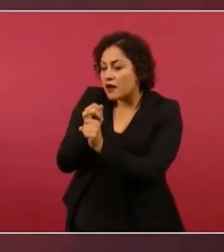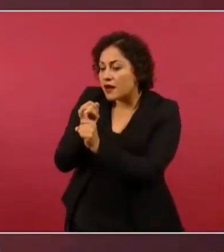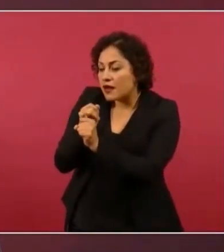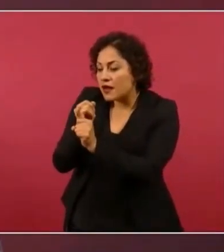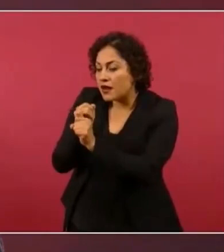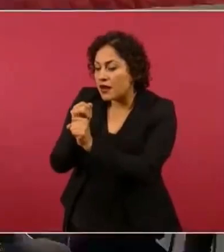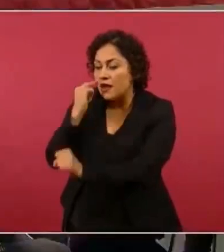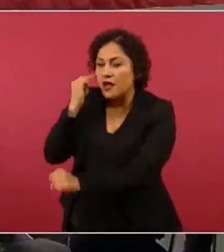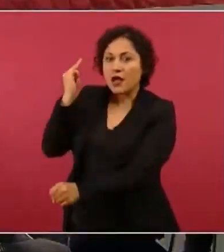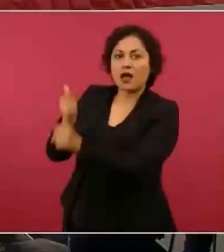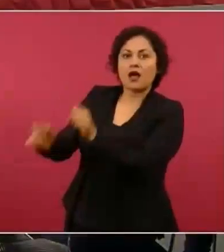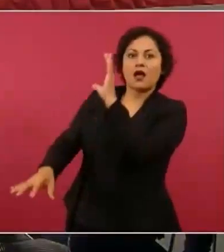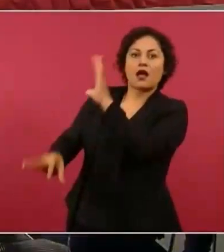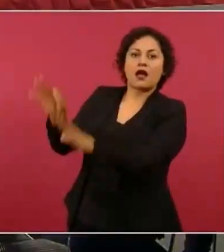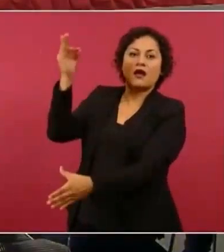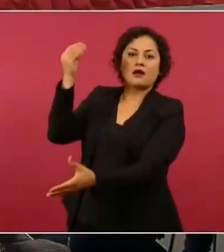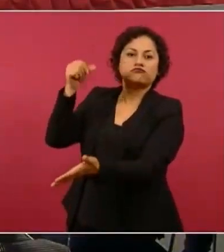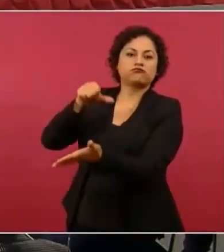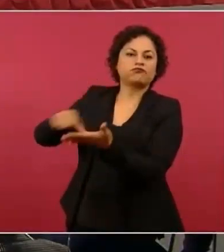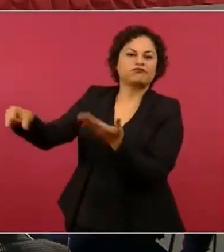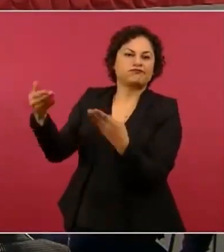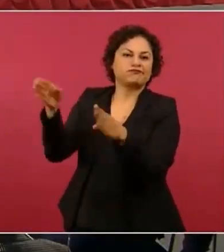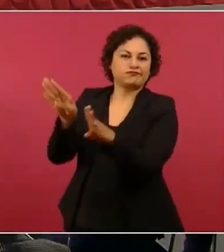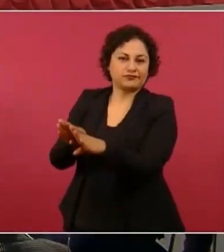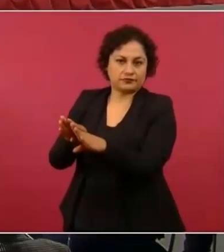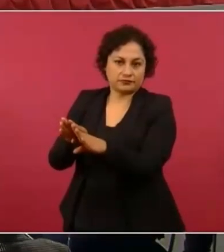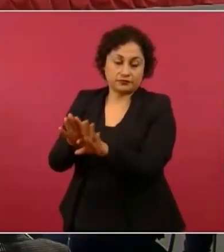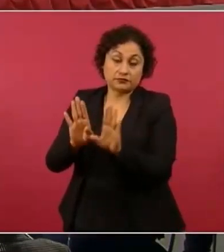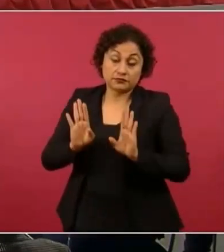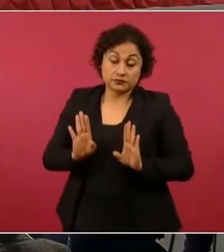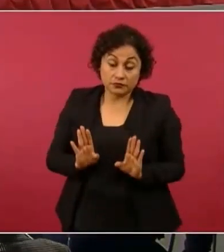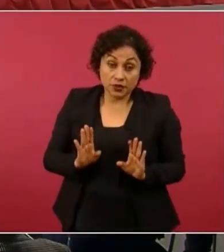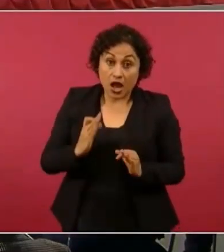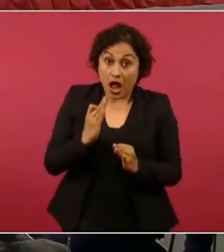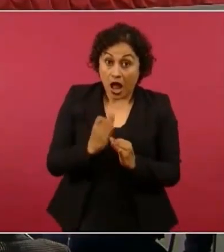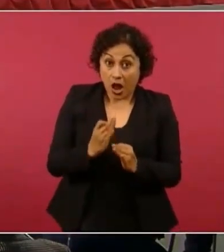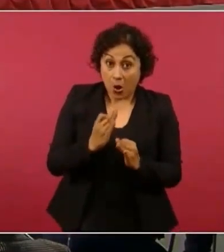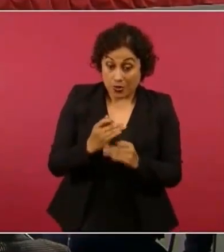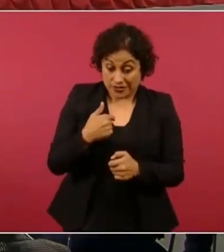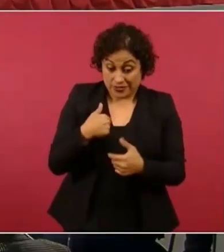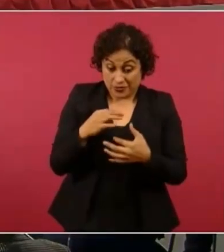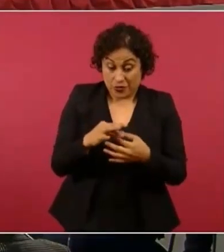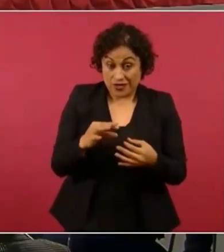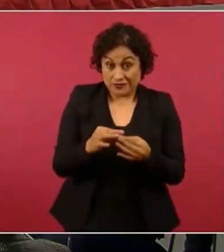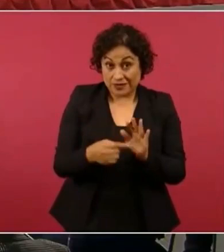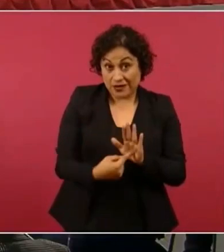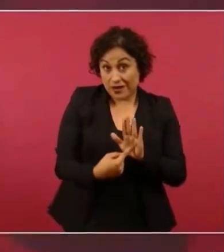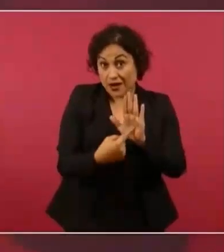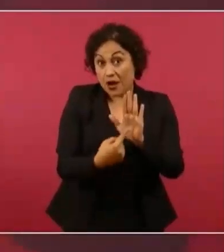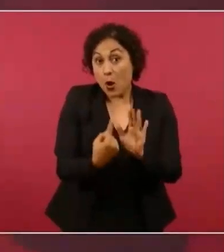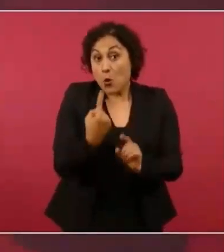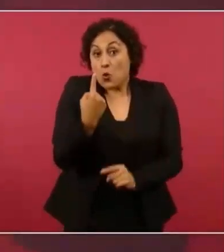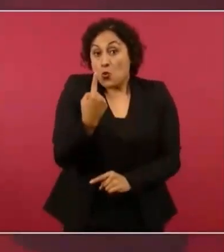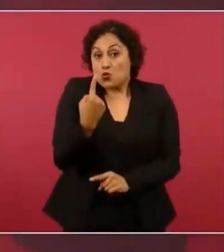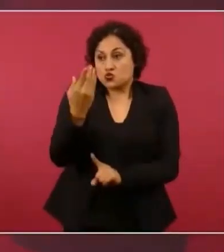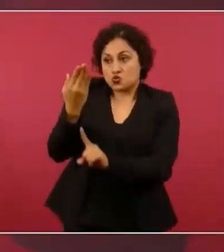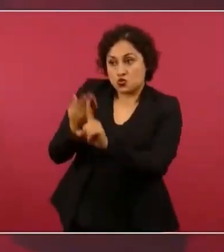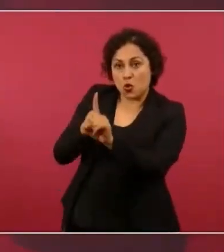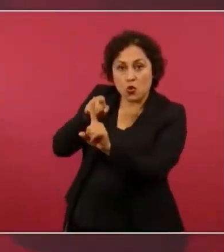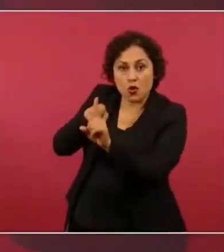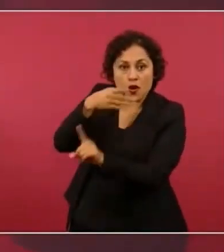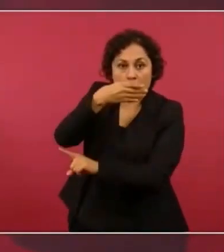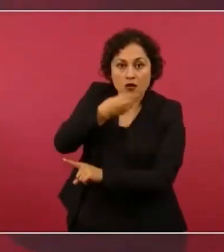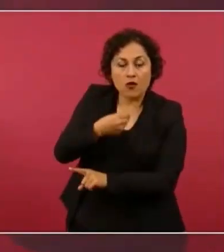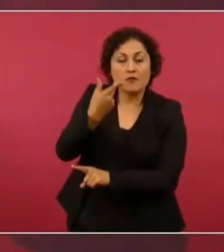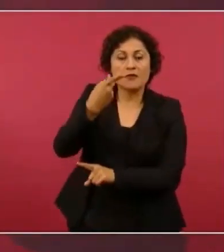esas personas... Este es un caso. Hay decenas y centenares de casos. En la lista de